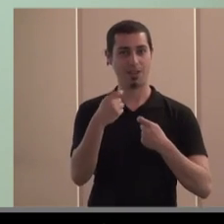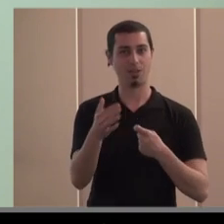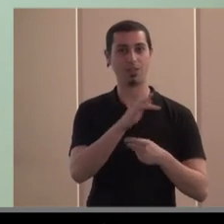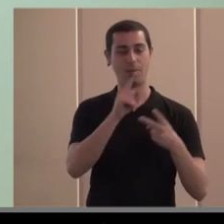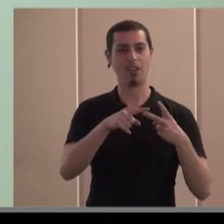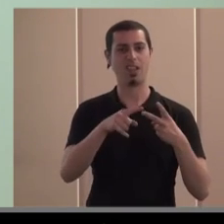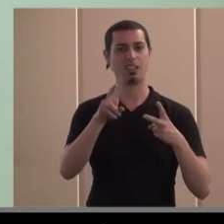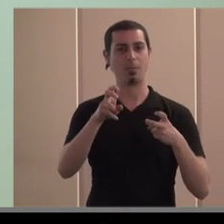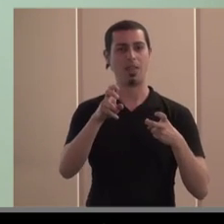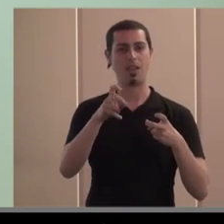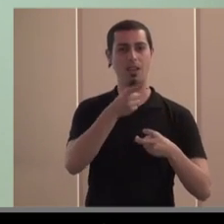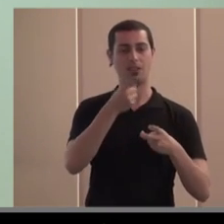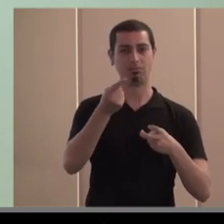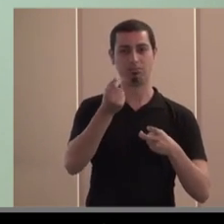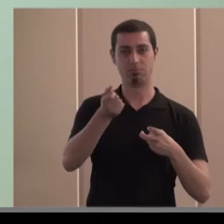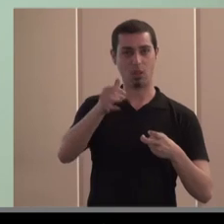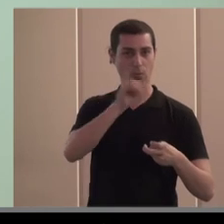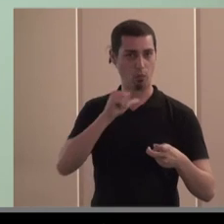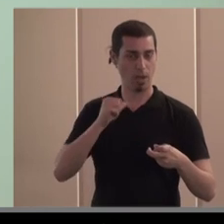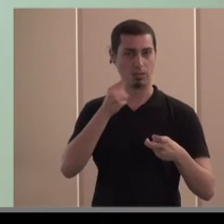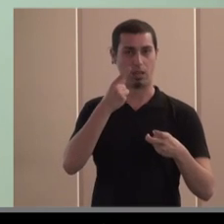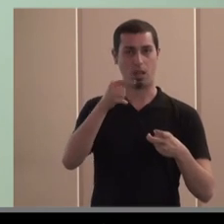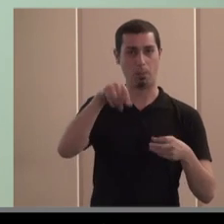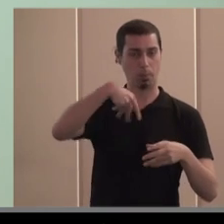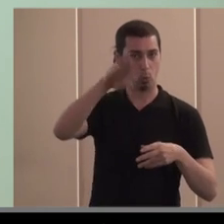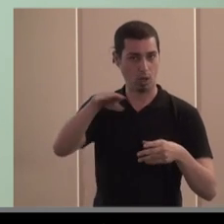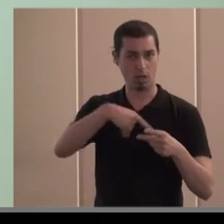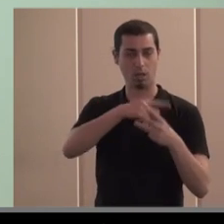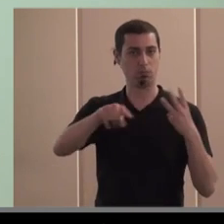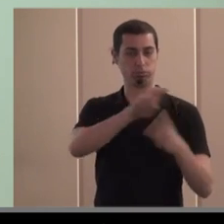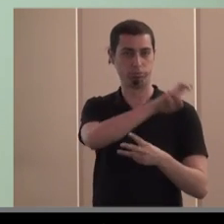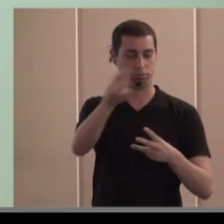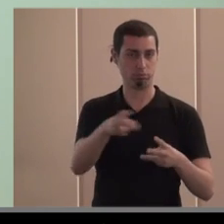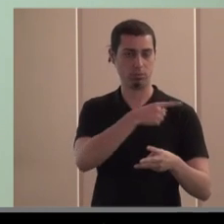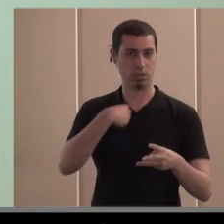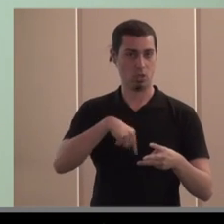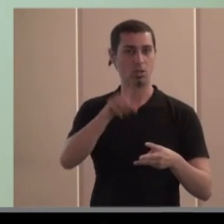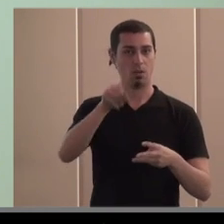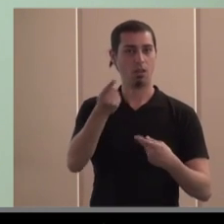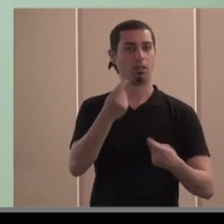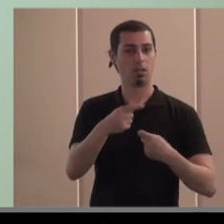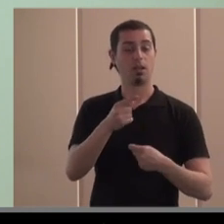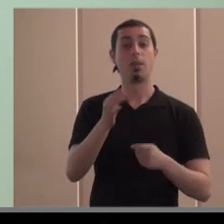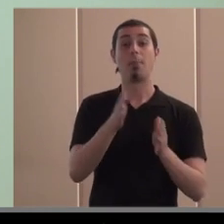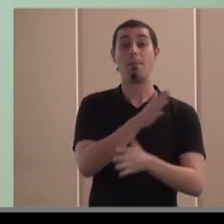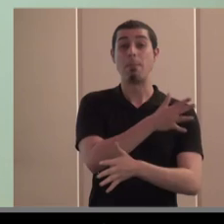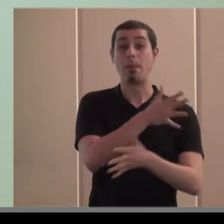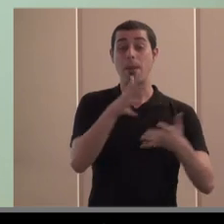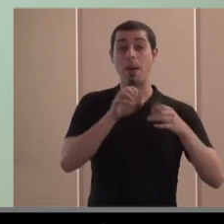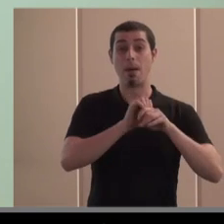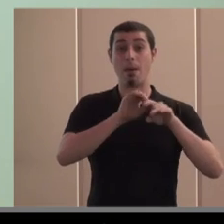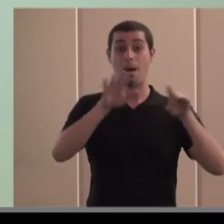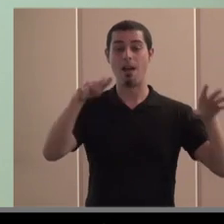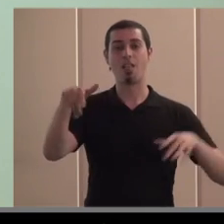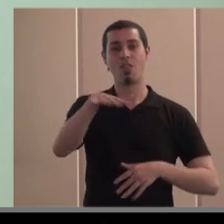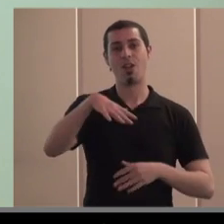droguería y algo de bazar en todo lo que es la franja del Mediterráneo la expansión la está desarrollando en actualidad por